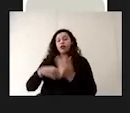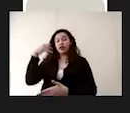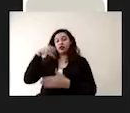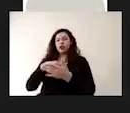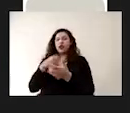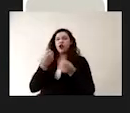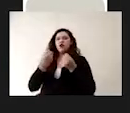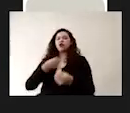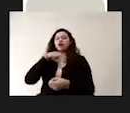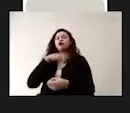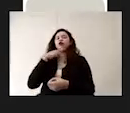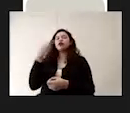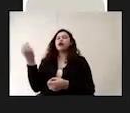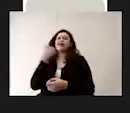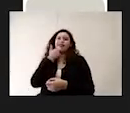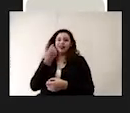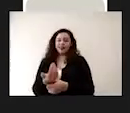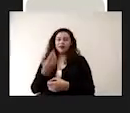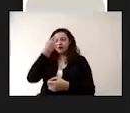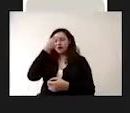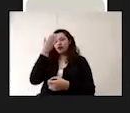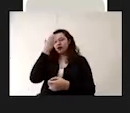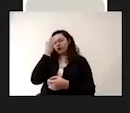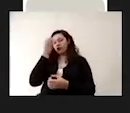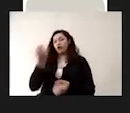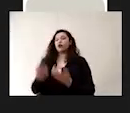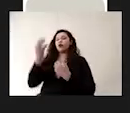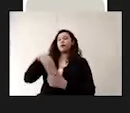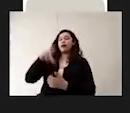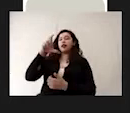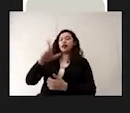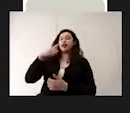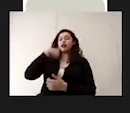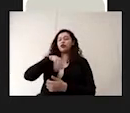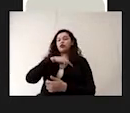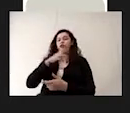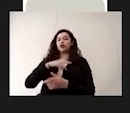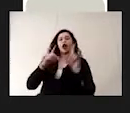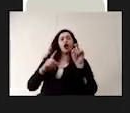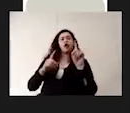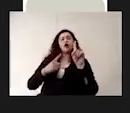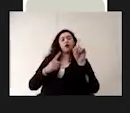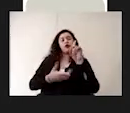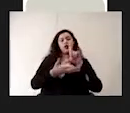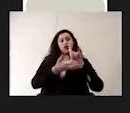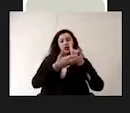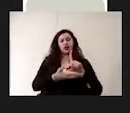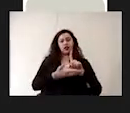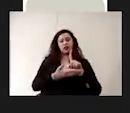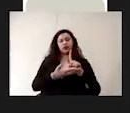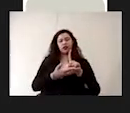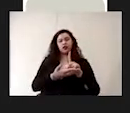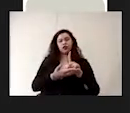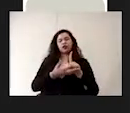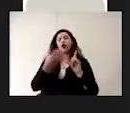para saber cuántos mililitros debemos mezclar en un litro de agua. Ahora,